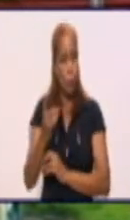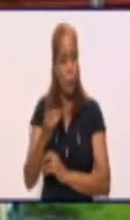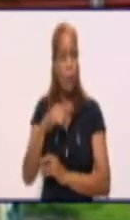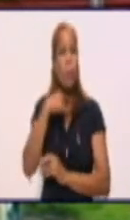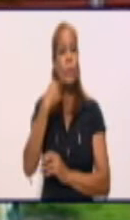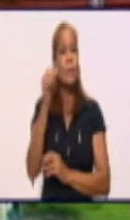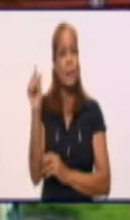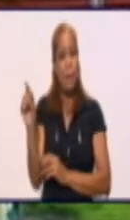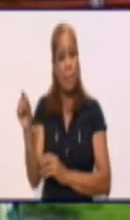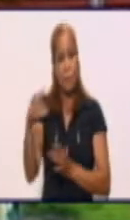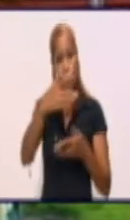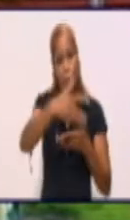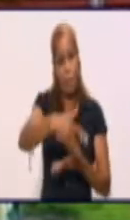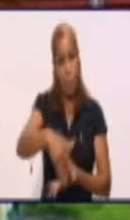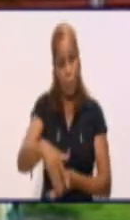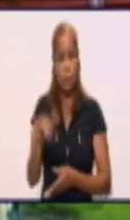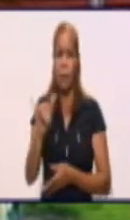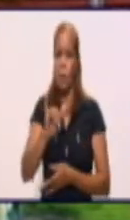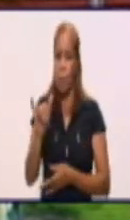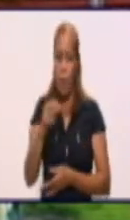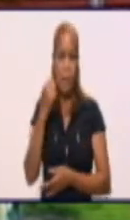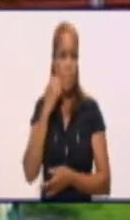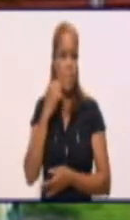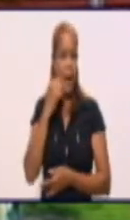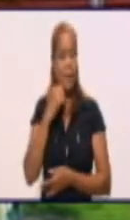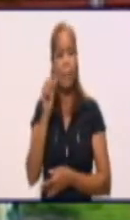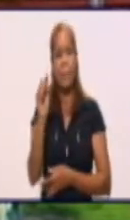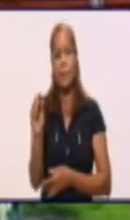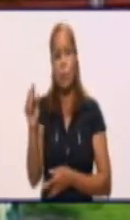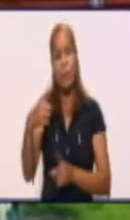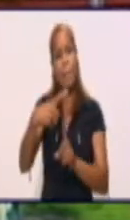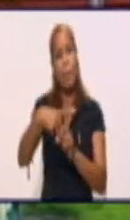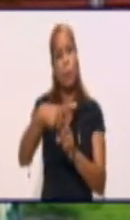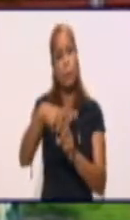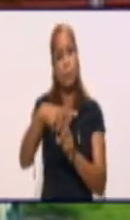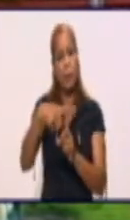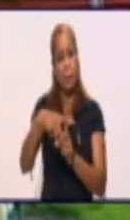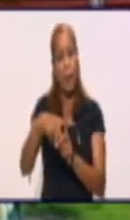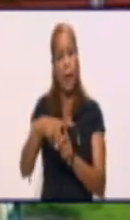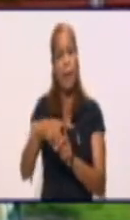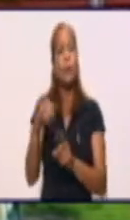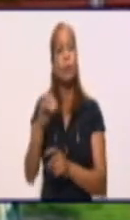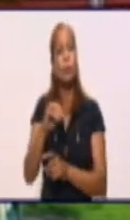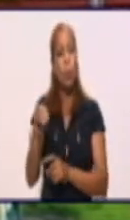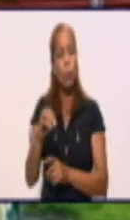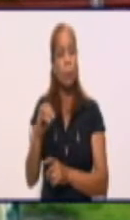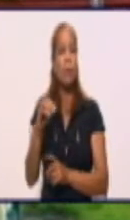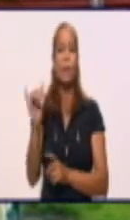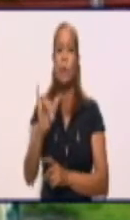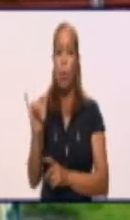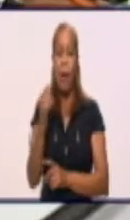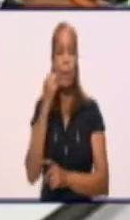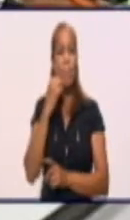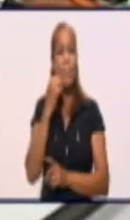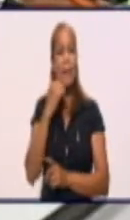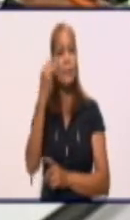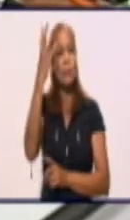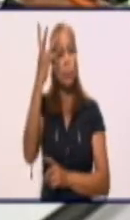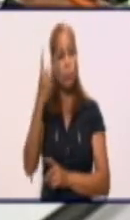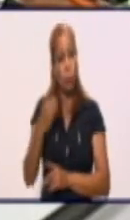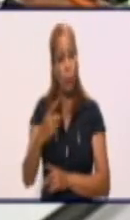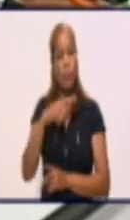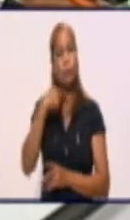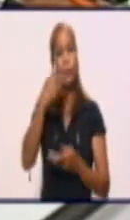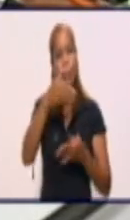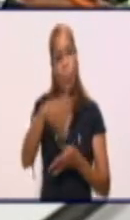-19. Es además el mes en el que se reporta la mayor cantidad de fallecidos en la provincia. Así